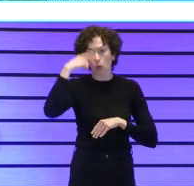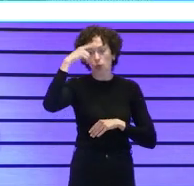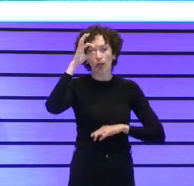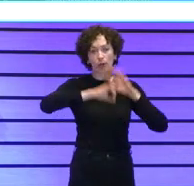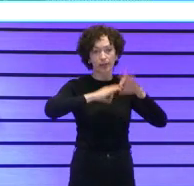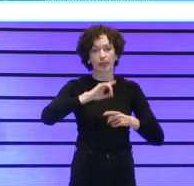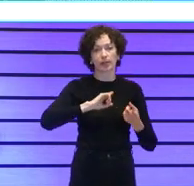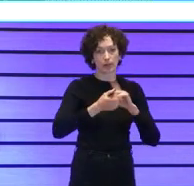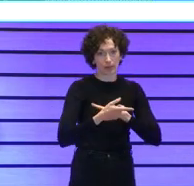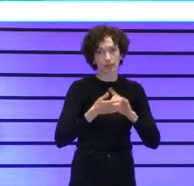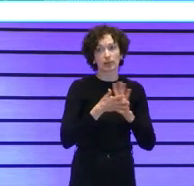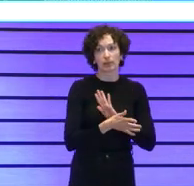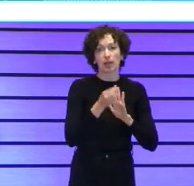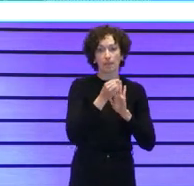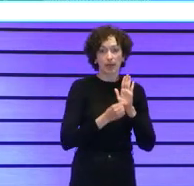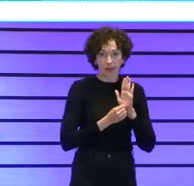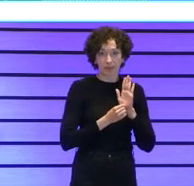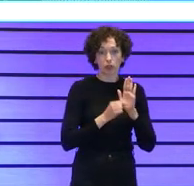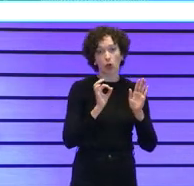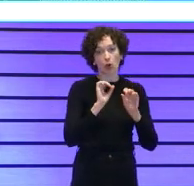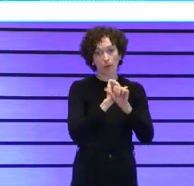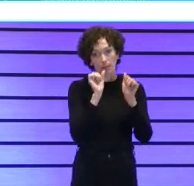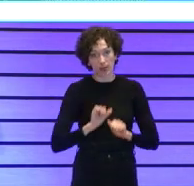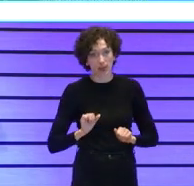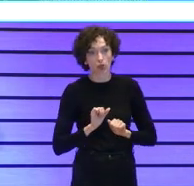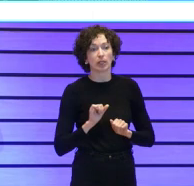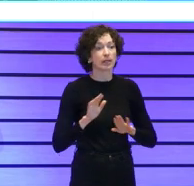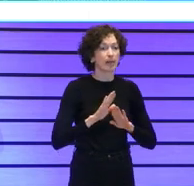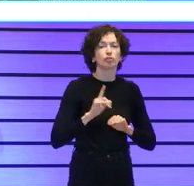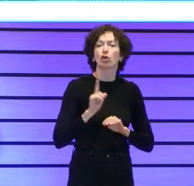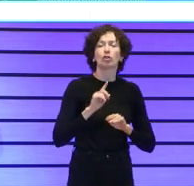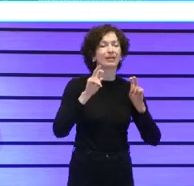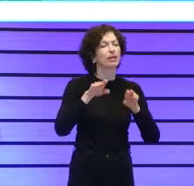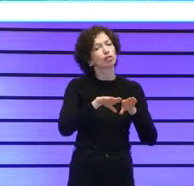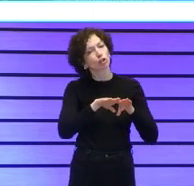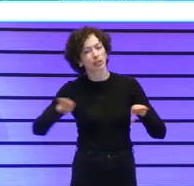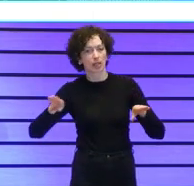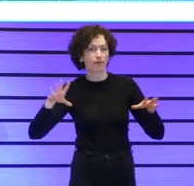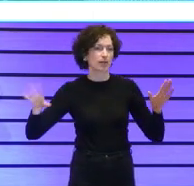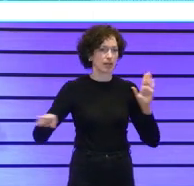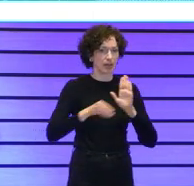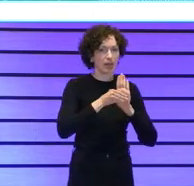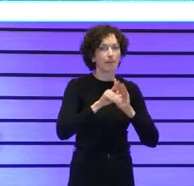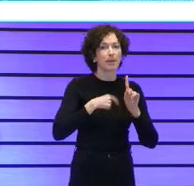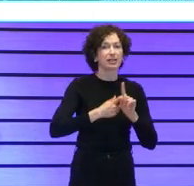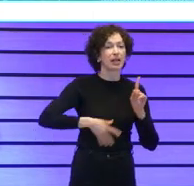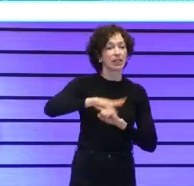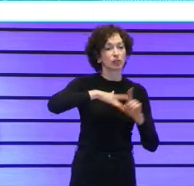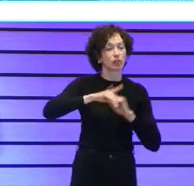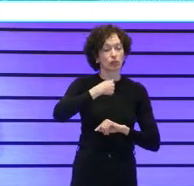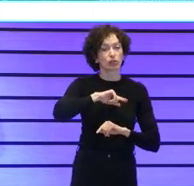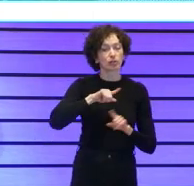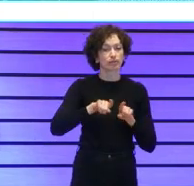hablamos de parámetros de modelos y de paradigma hablamos de sostenibilidad y en el entorno hemos conseguido ser un